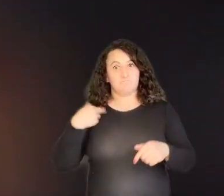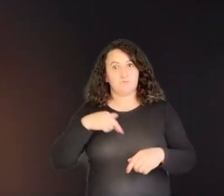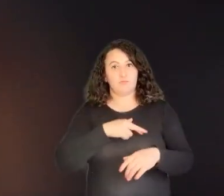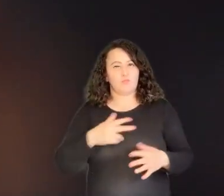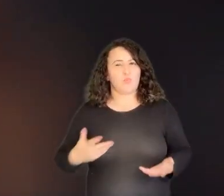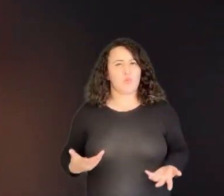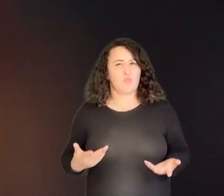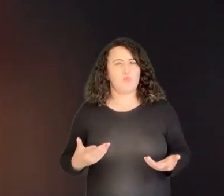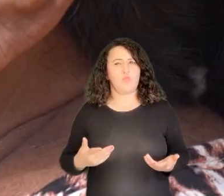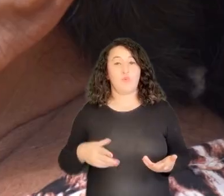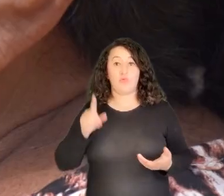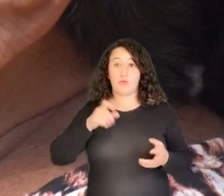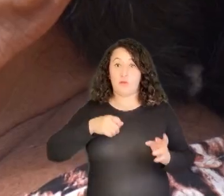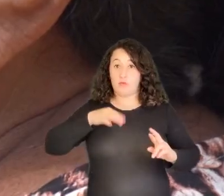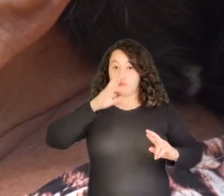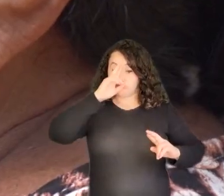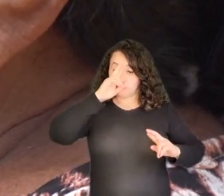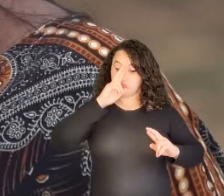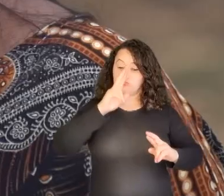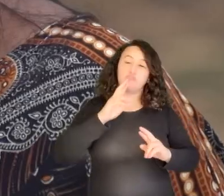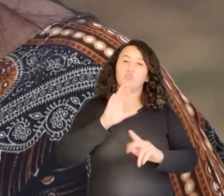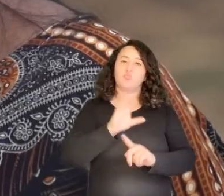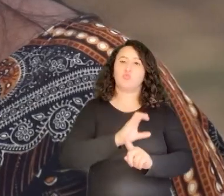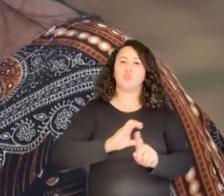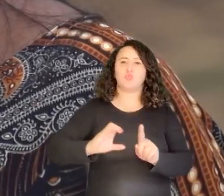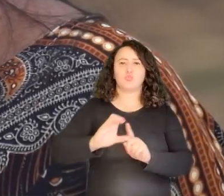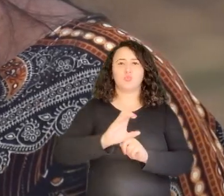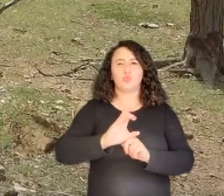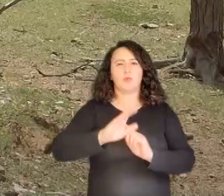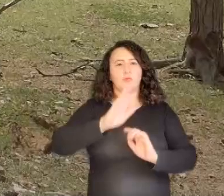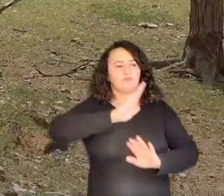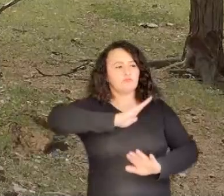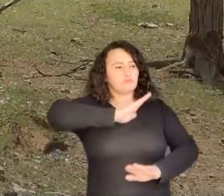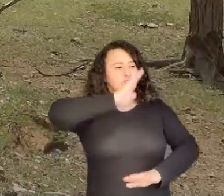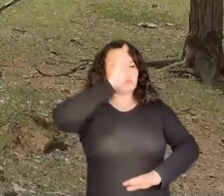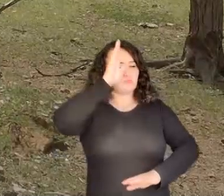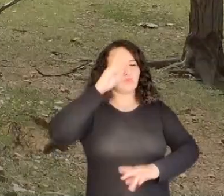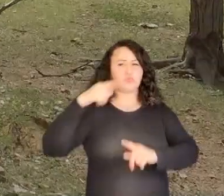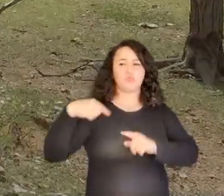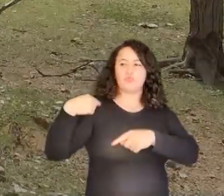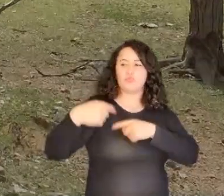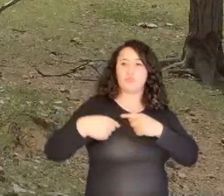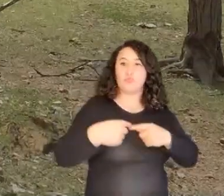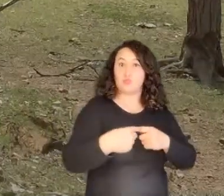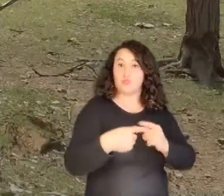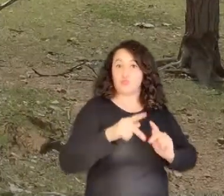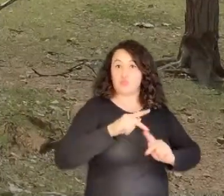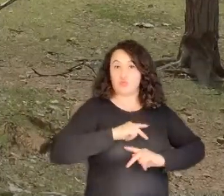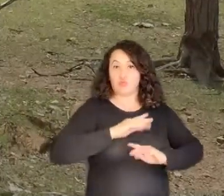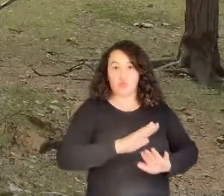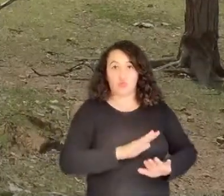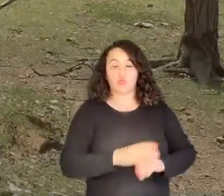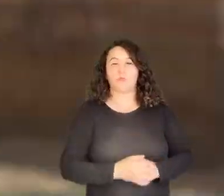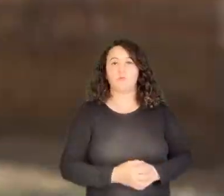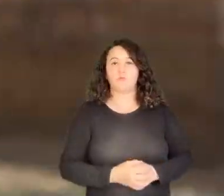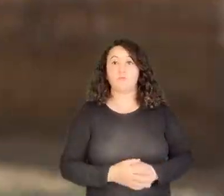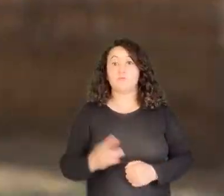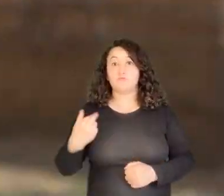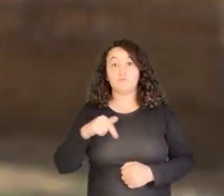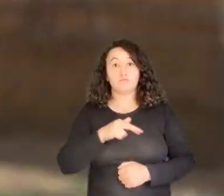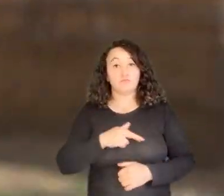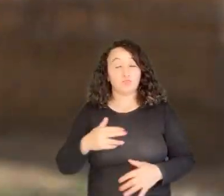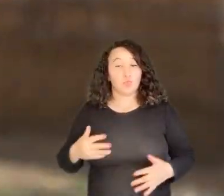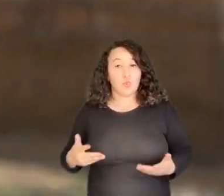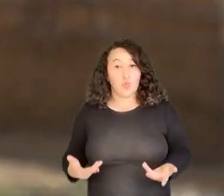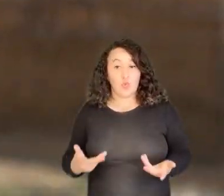aquí, cuando entramos, tenemos que respetar una cultura, unas tradiciones, unos usos y costumbres que son propios de ellos y que somos